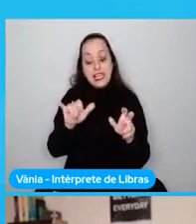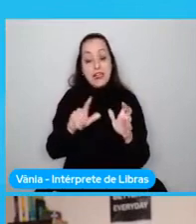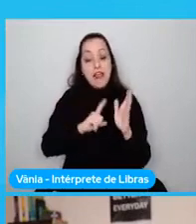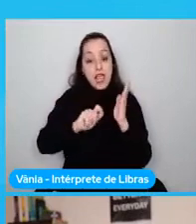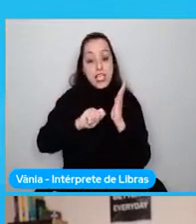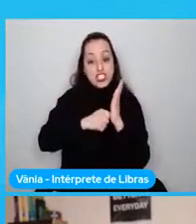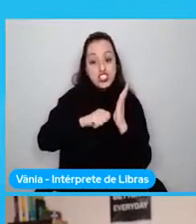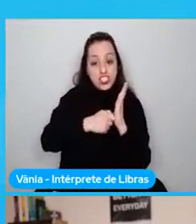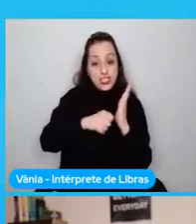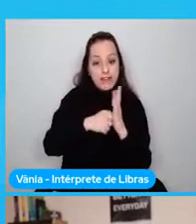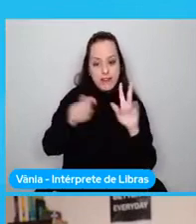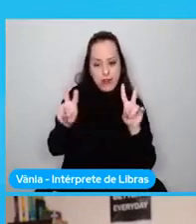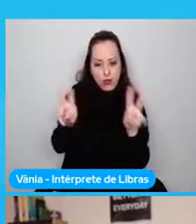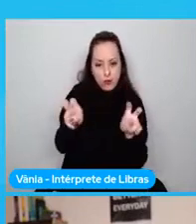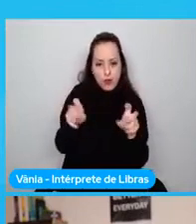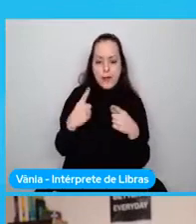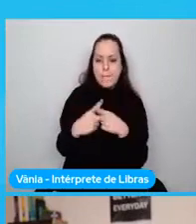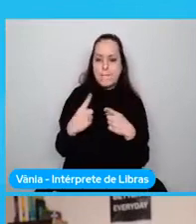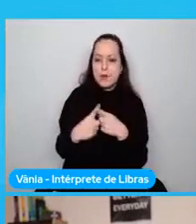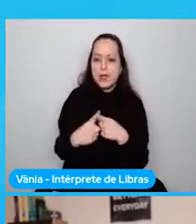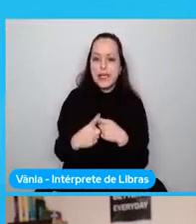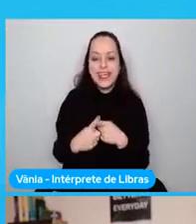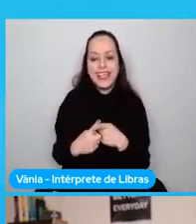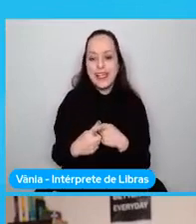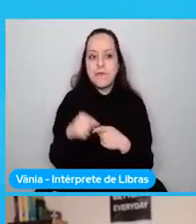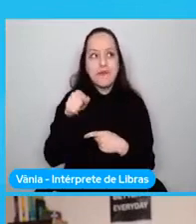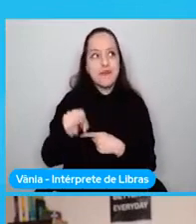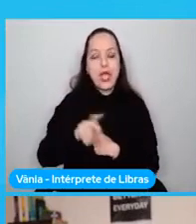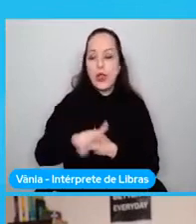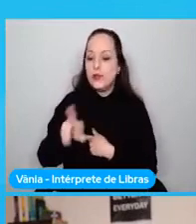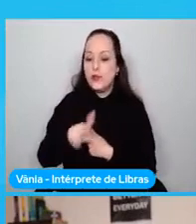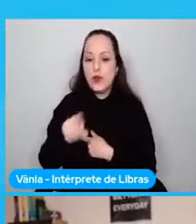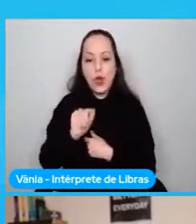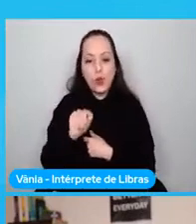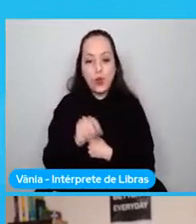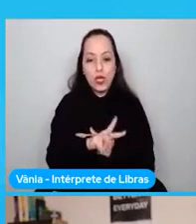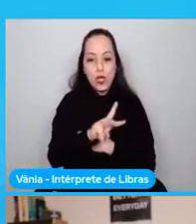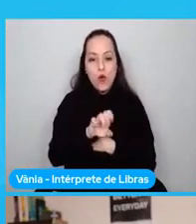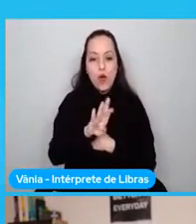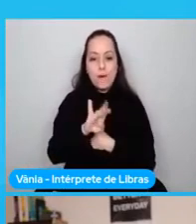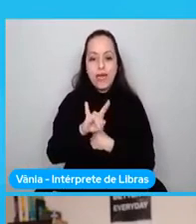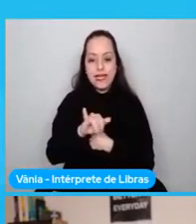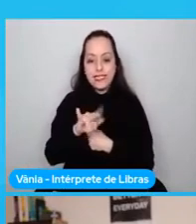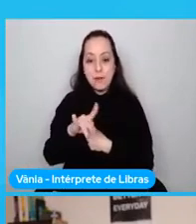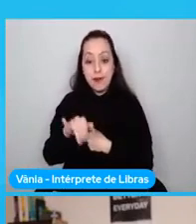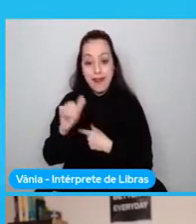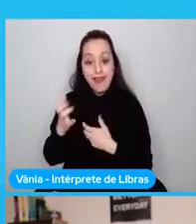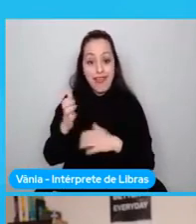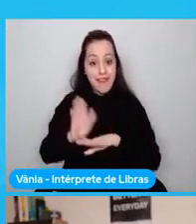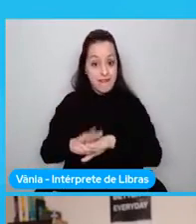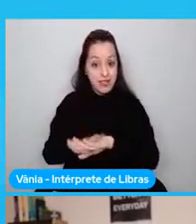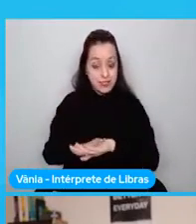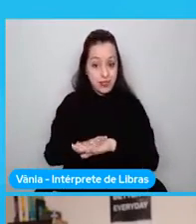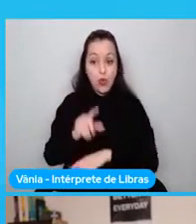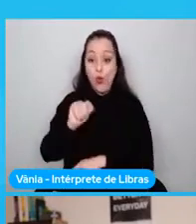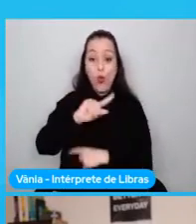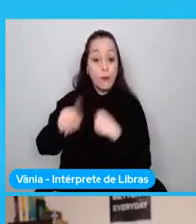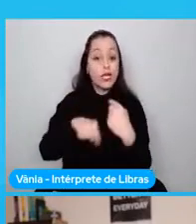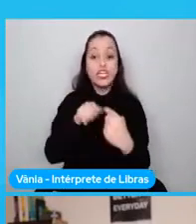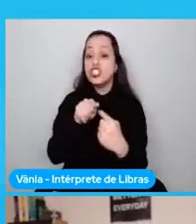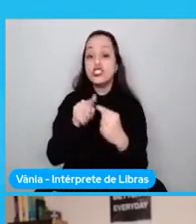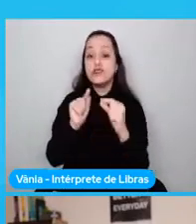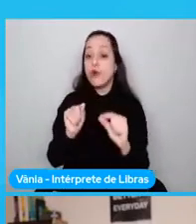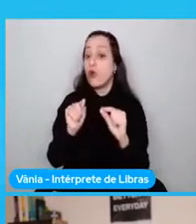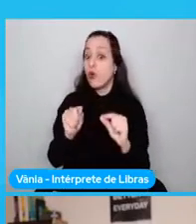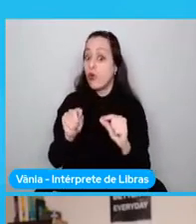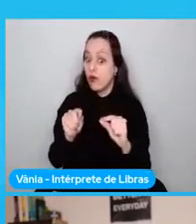realmente no es lo que la comunidad detrás de WebAssembly quiere hacer. Su razón, la razón de ser de